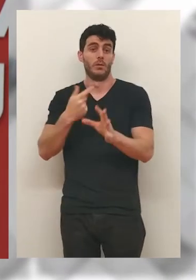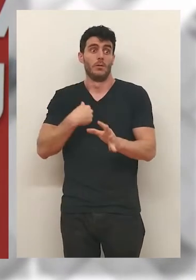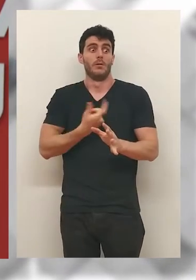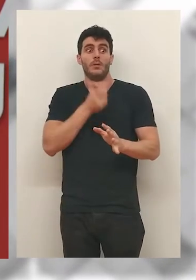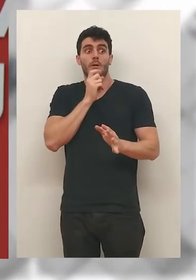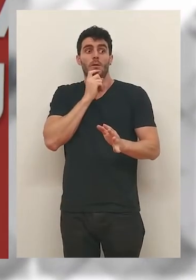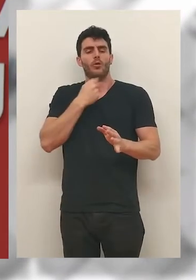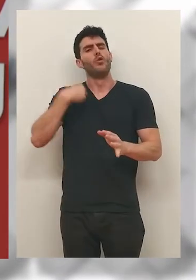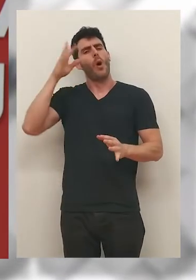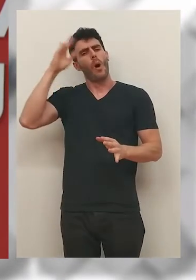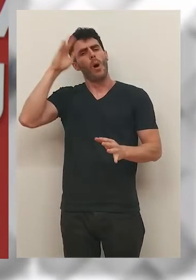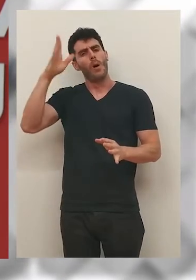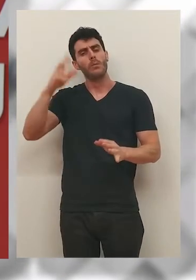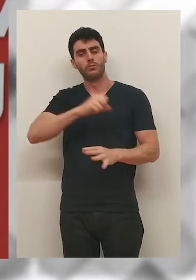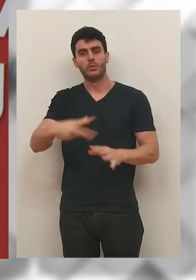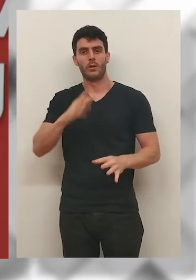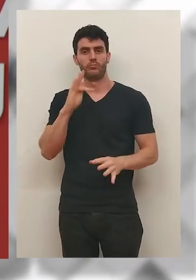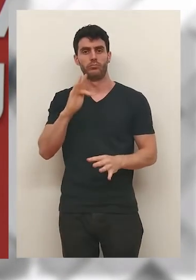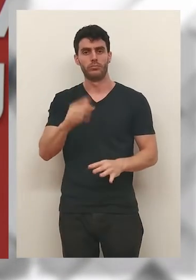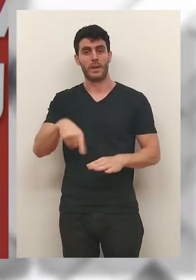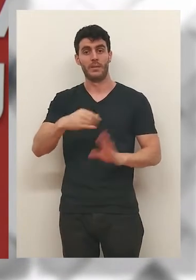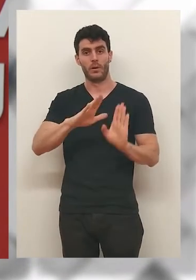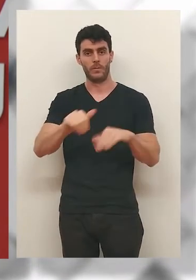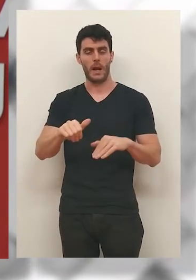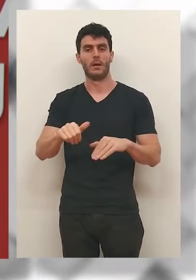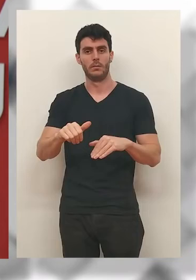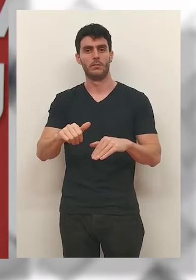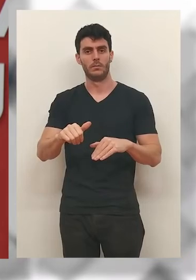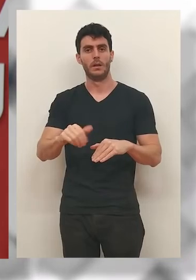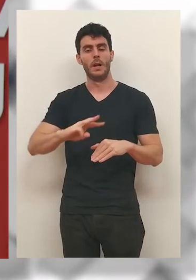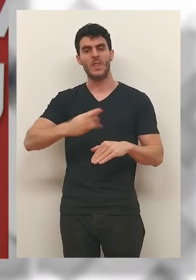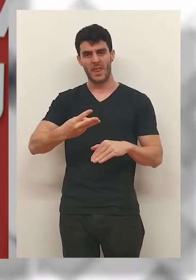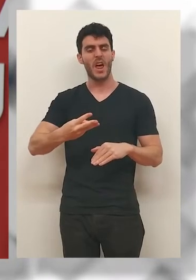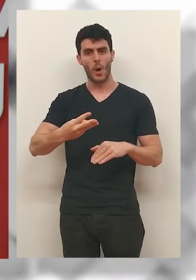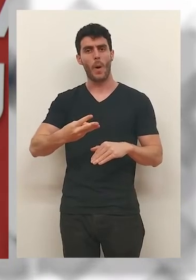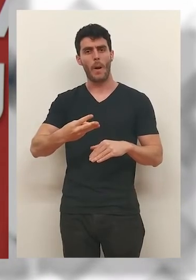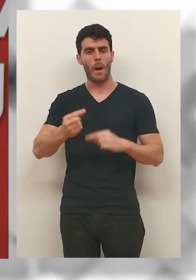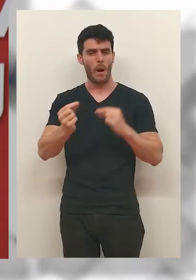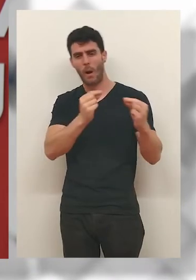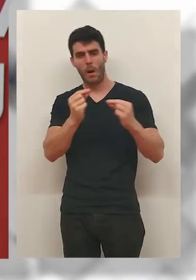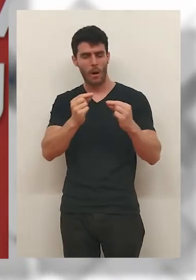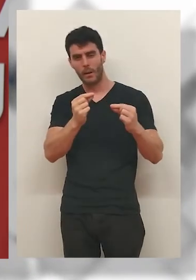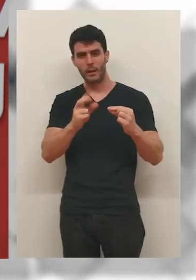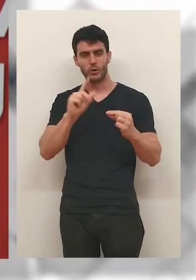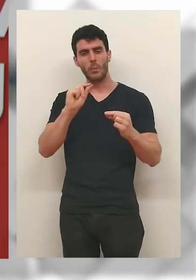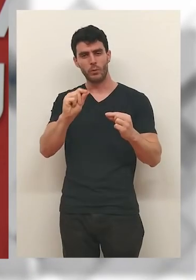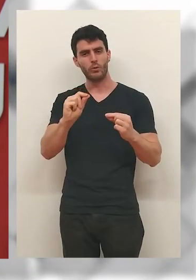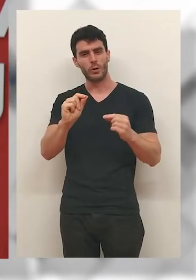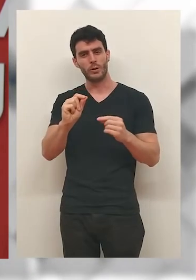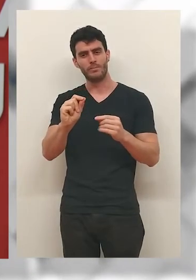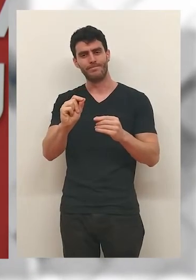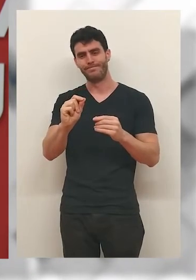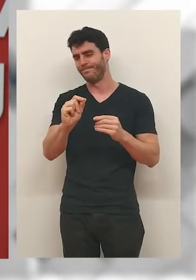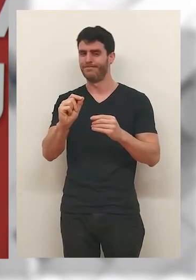estaba complicada, pero yo iba con buenas expectativas y se dio bien. Fueron al final en la pelea por el bronce dos puntos